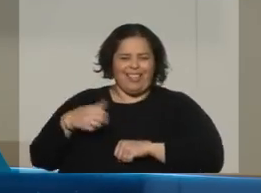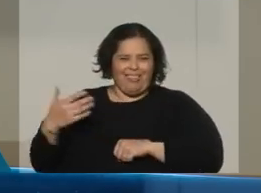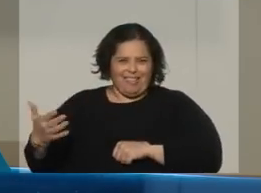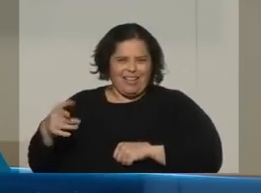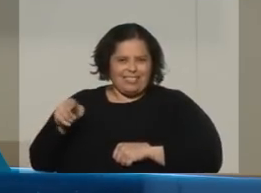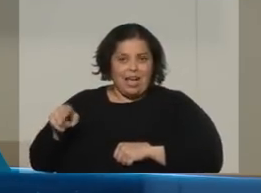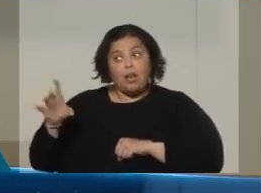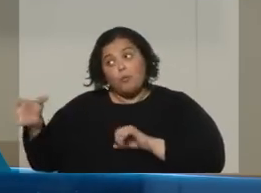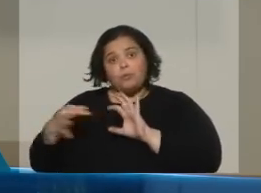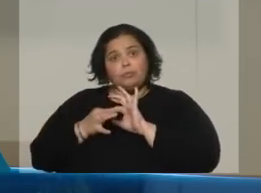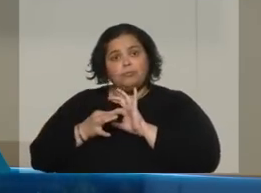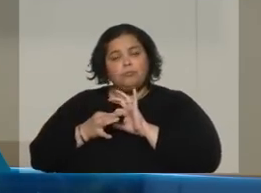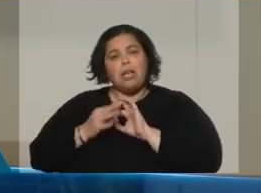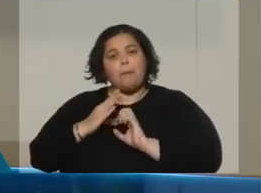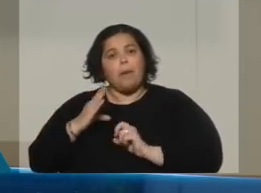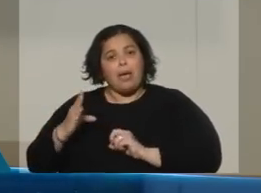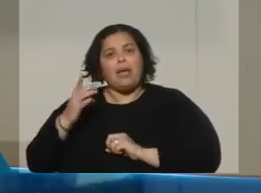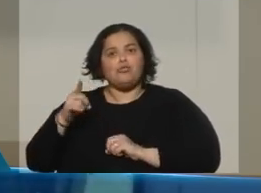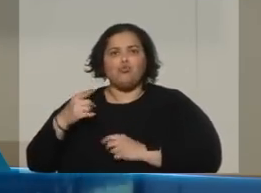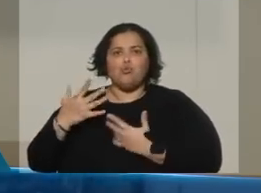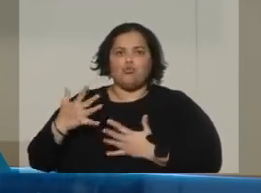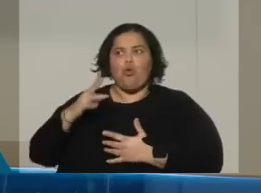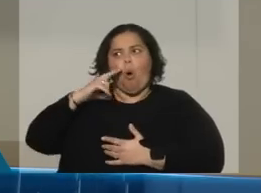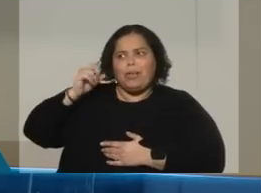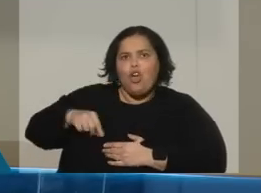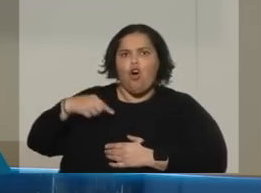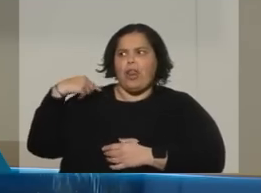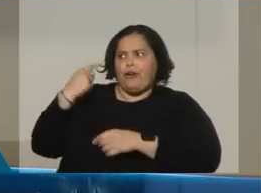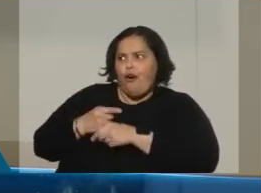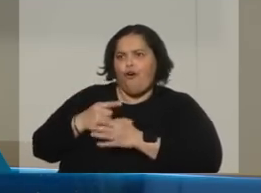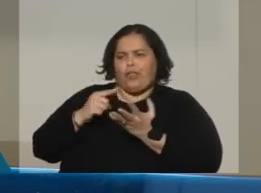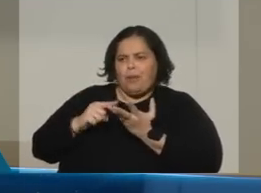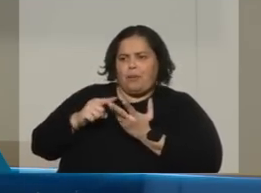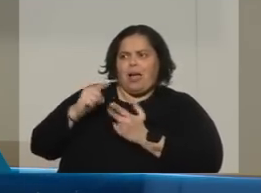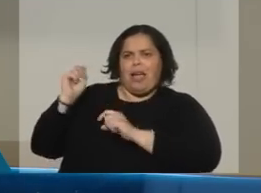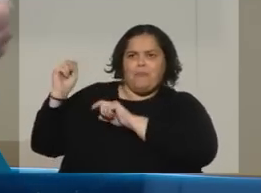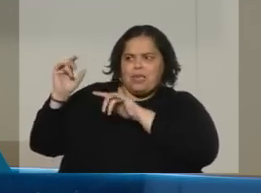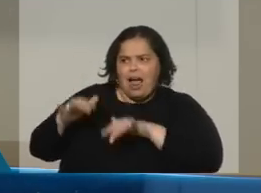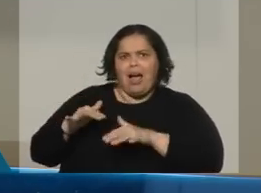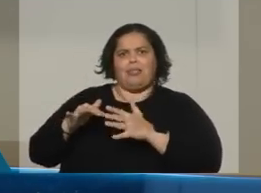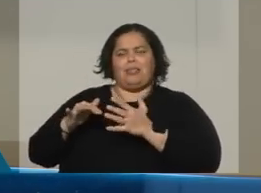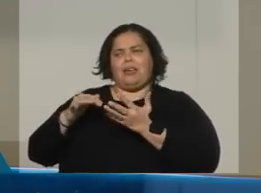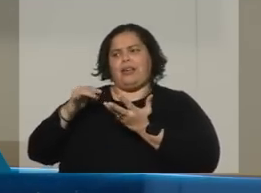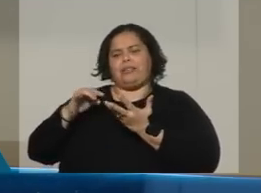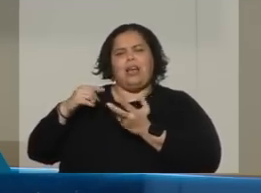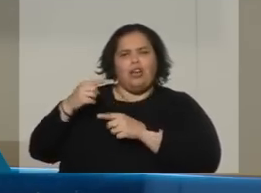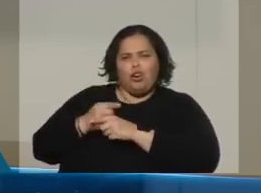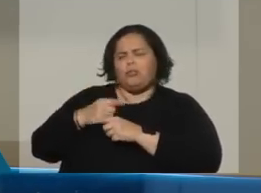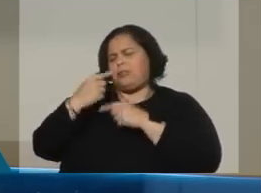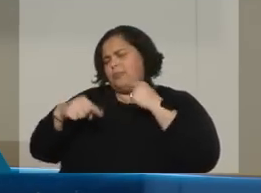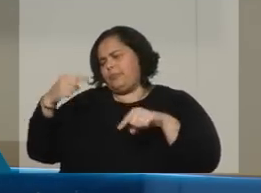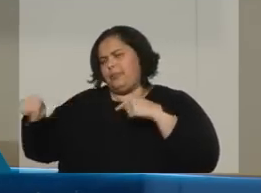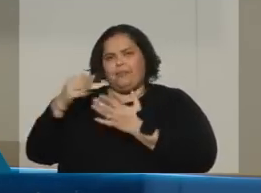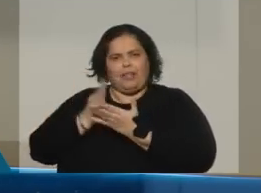posturas muy fuertes contra los inmigrantes y un montón de cosas